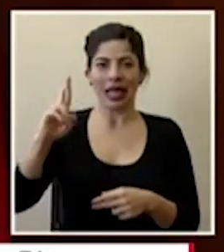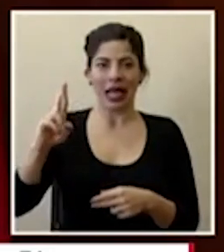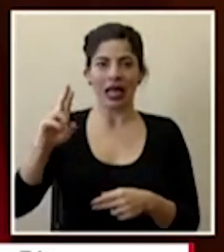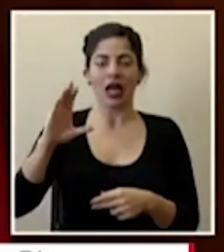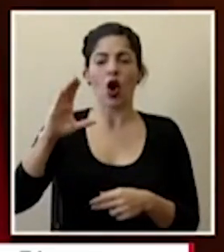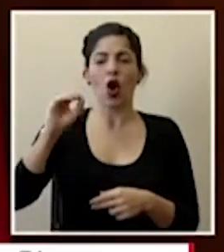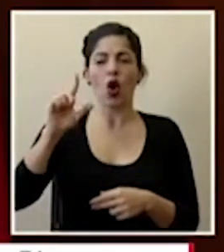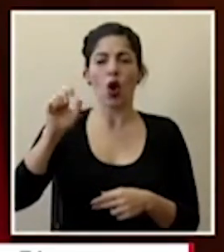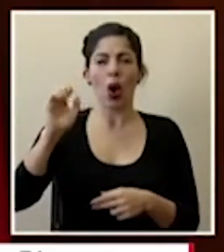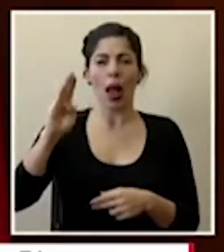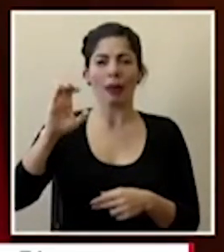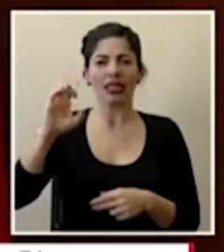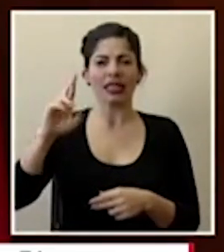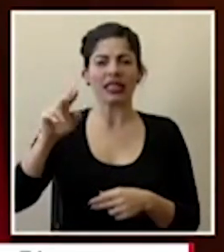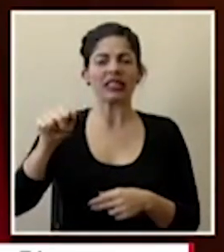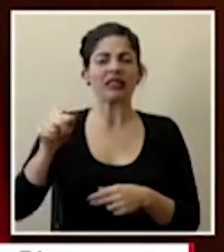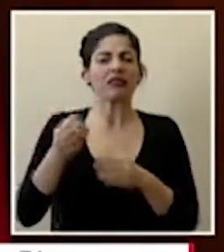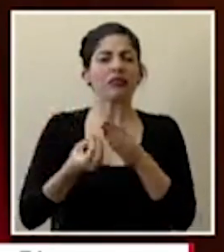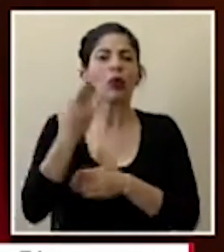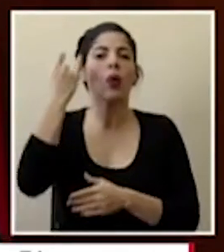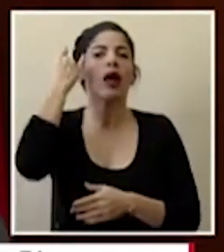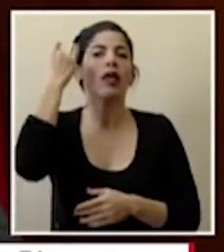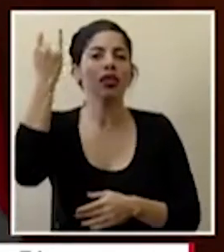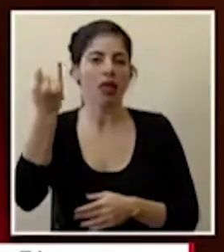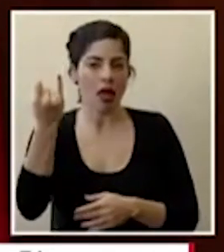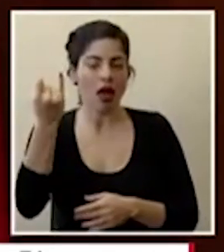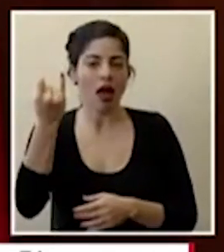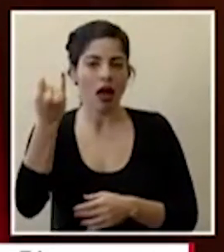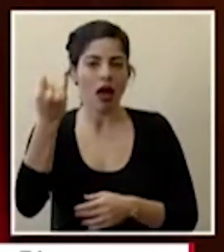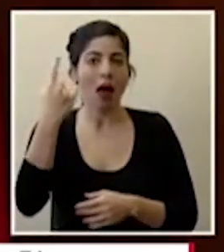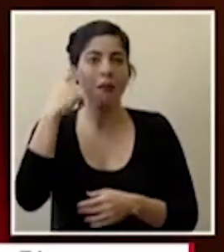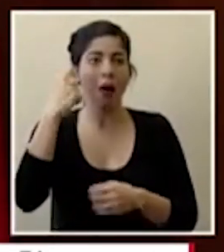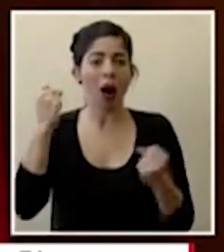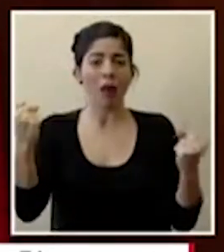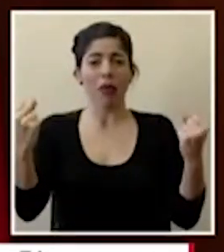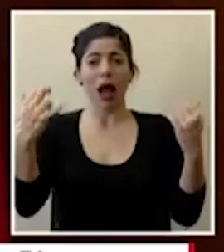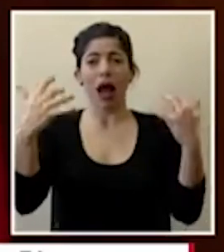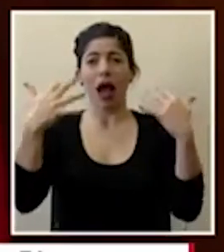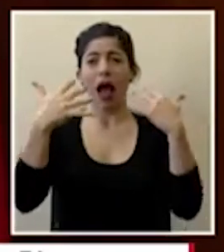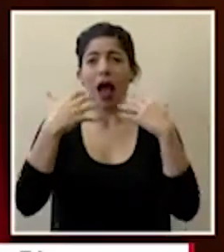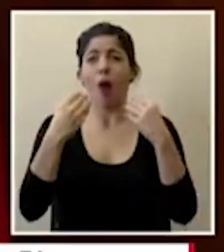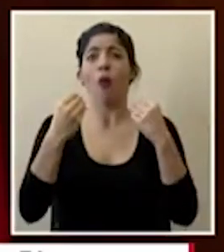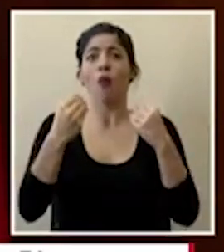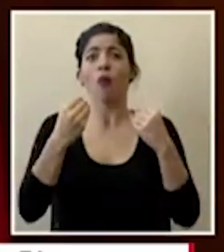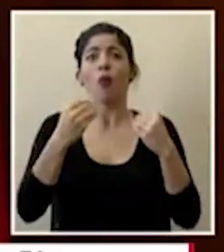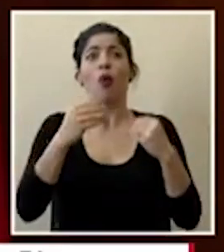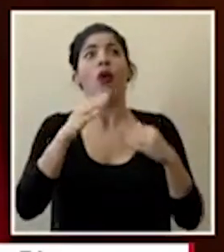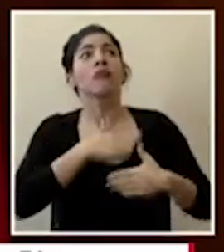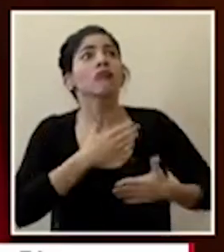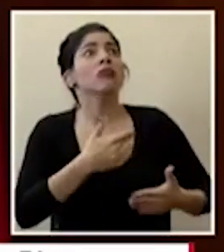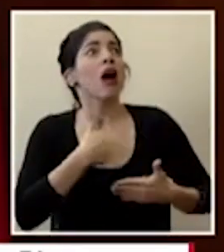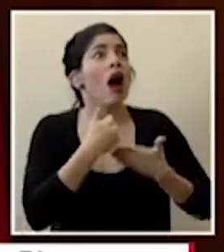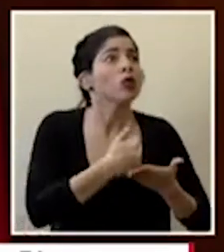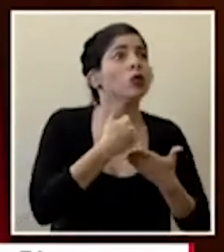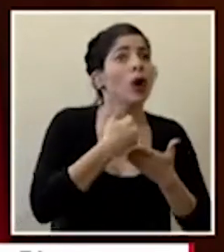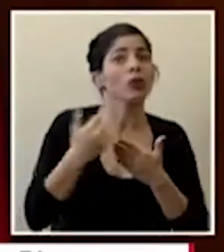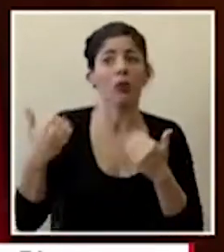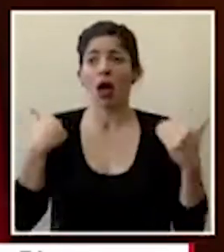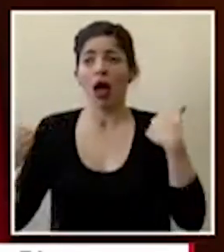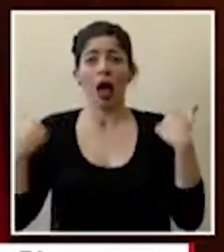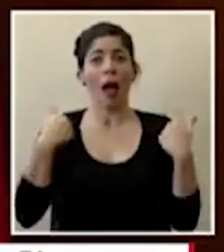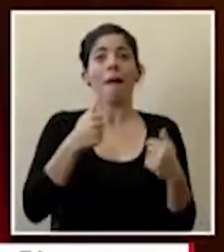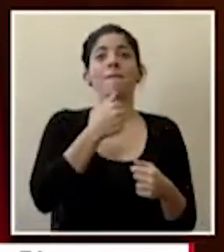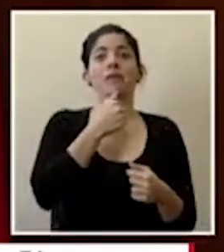nace como una iniciativa a partir de la avalancha de ofrecimientos de ayuda por parte del sector